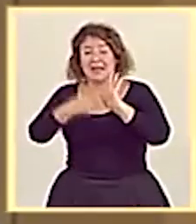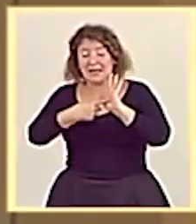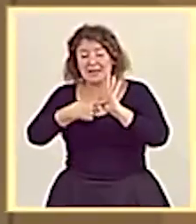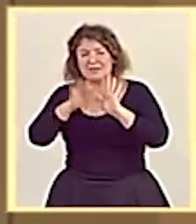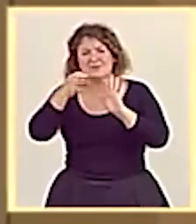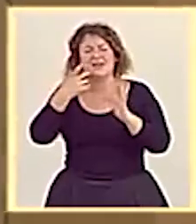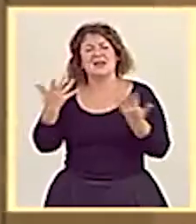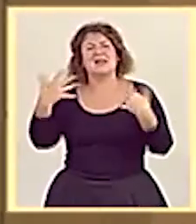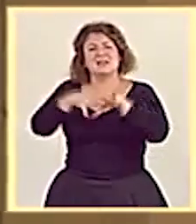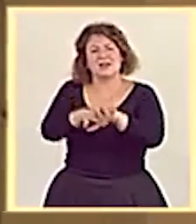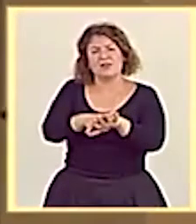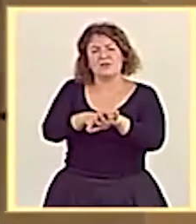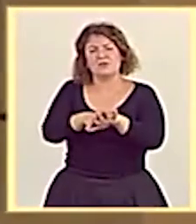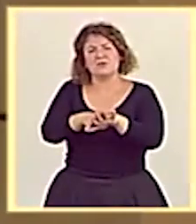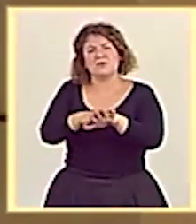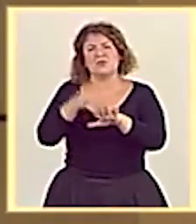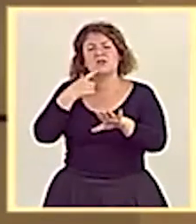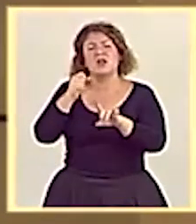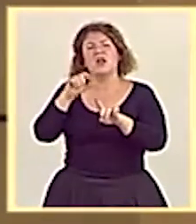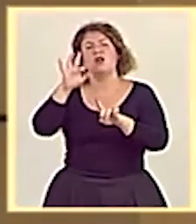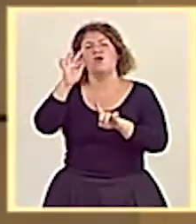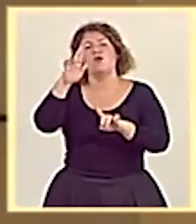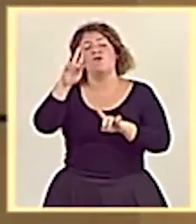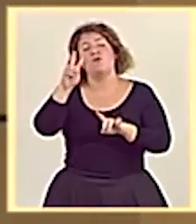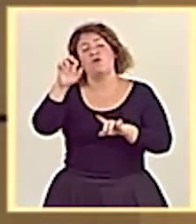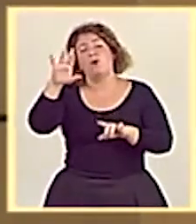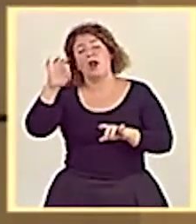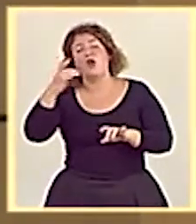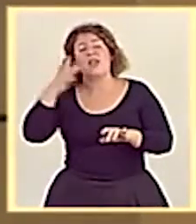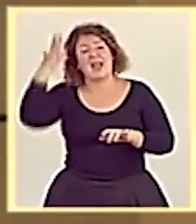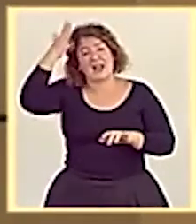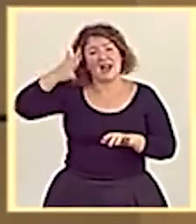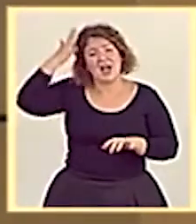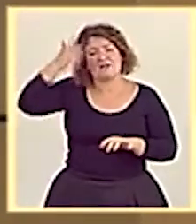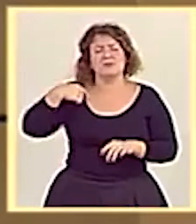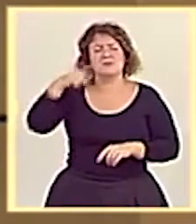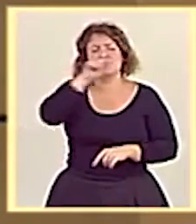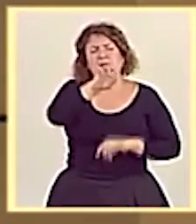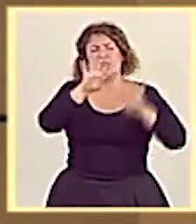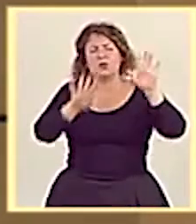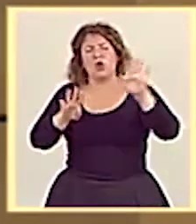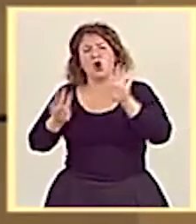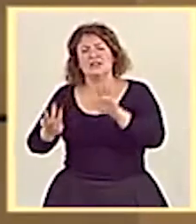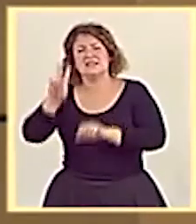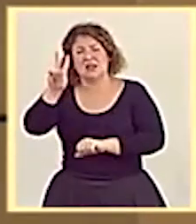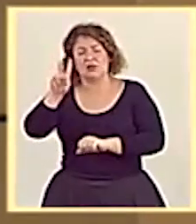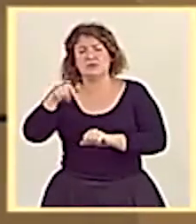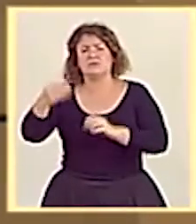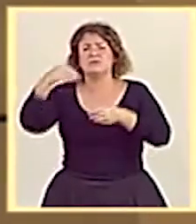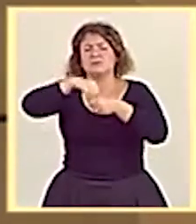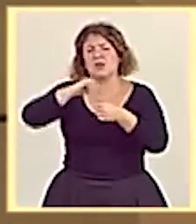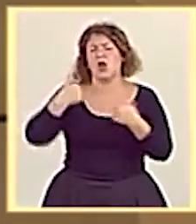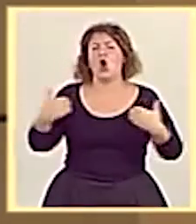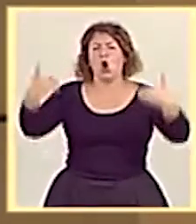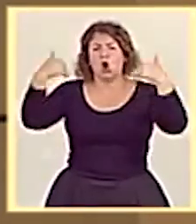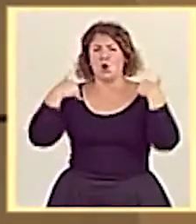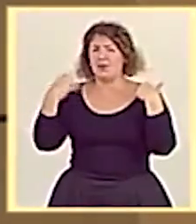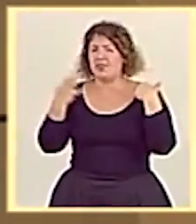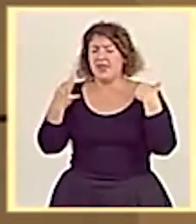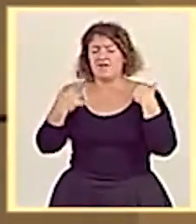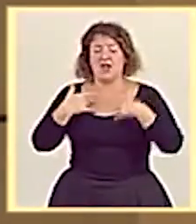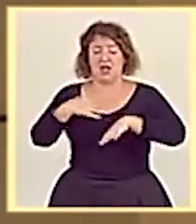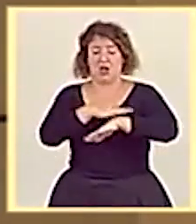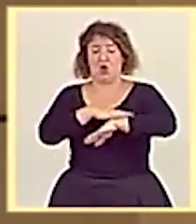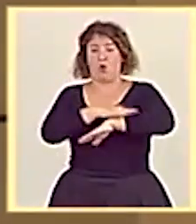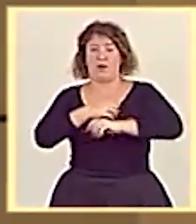Reintegración y Mejoramiento del Fuero de Navarra data de 1982. En esa ley se citan competencias que deben transferirse a